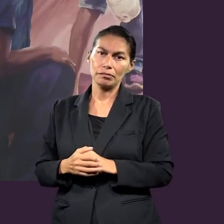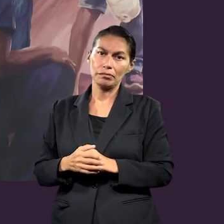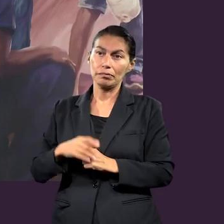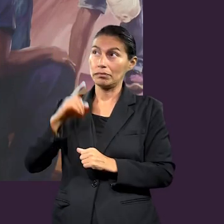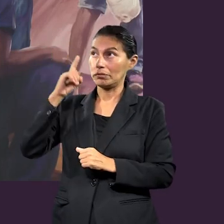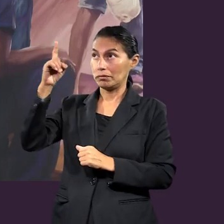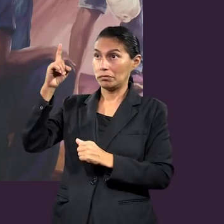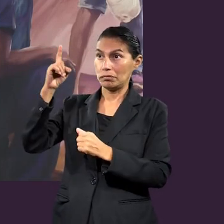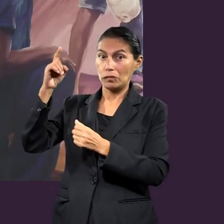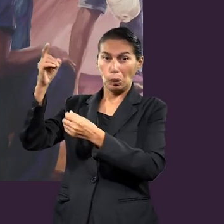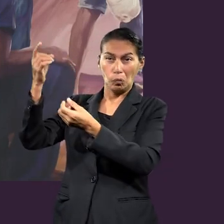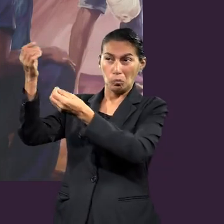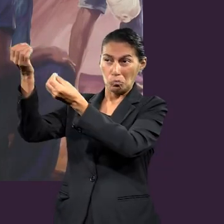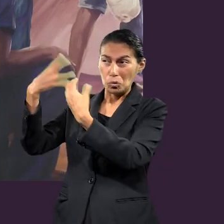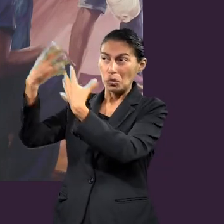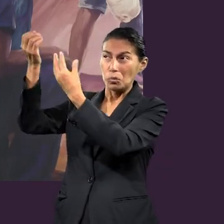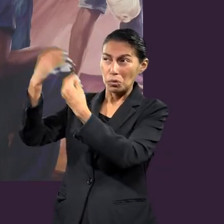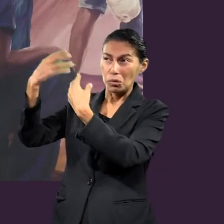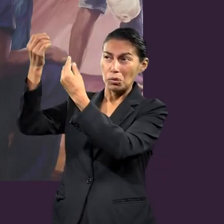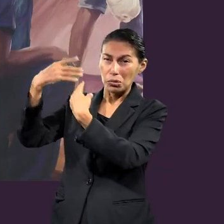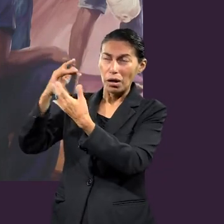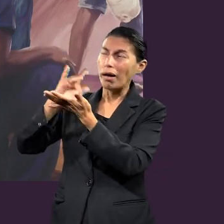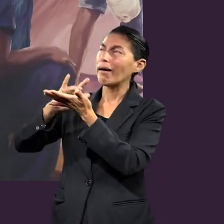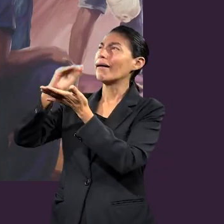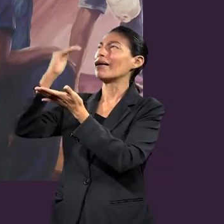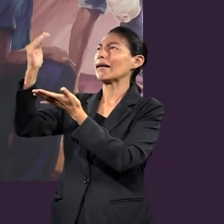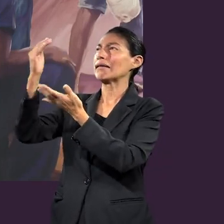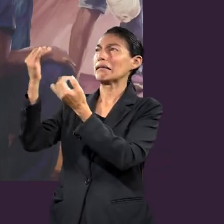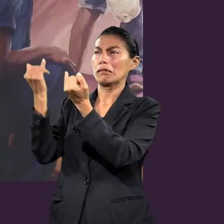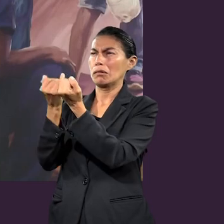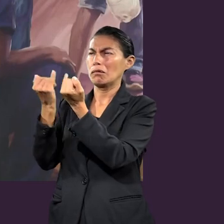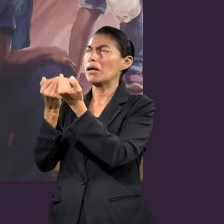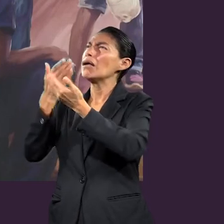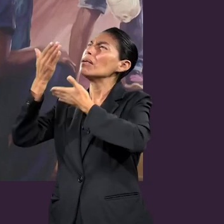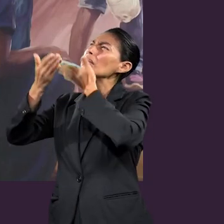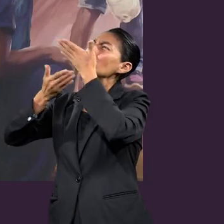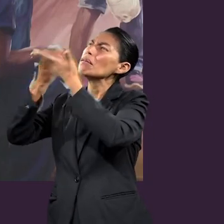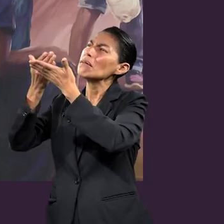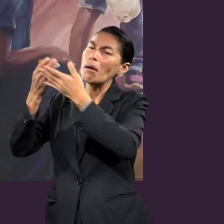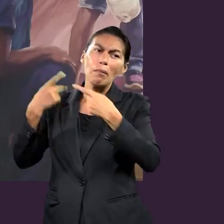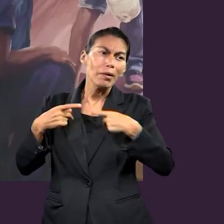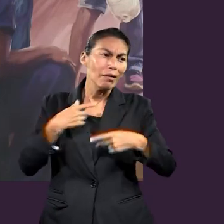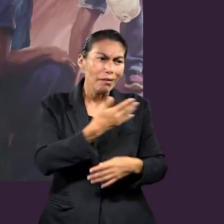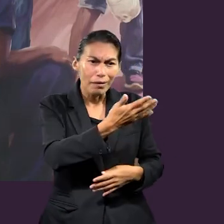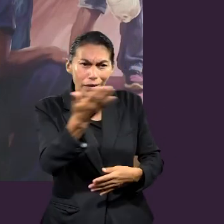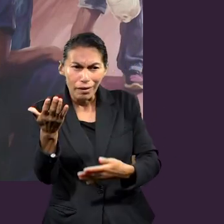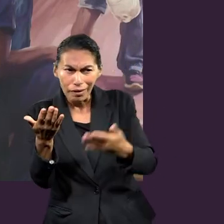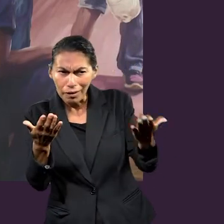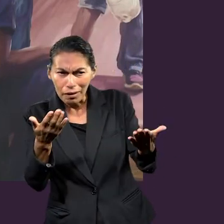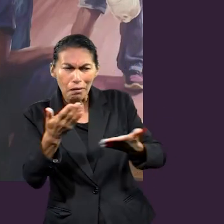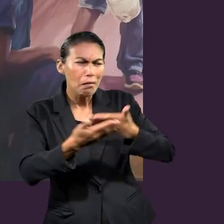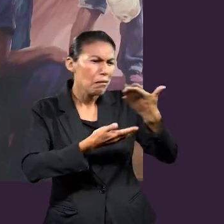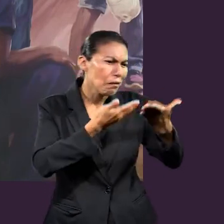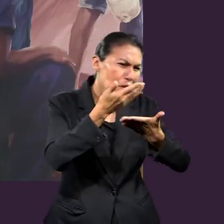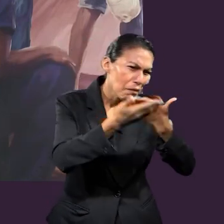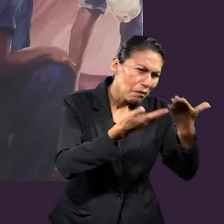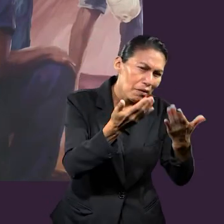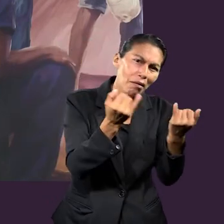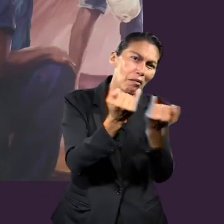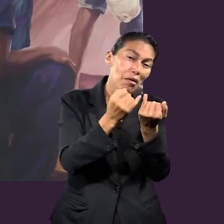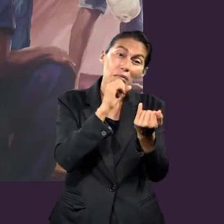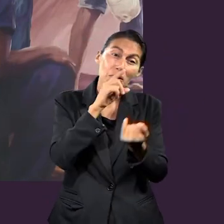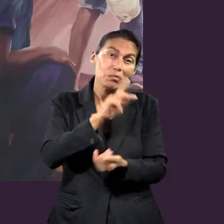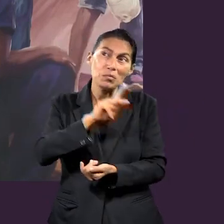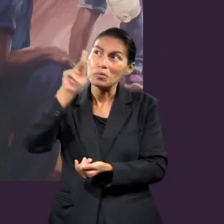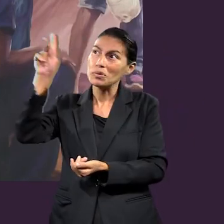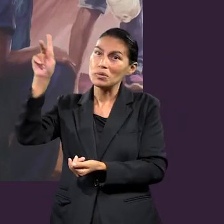Él nos ha dado todo. Y de esa misma manera en la que nosotros servimos a Dios, tenemos que servir a los demás. Claro que el enfoque quizá lo